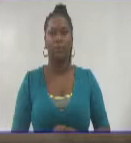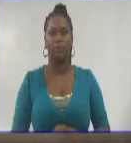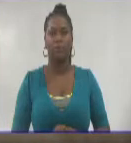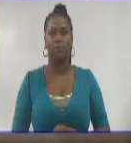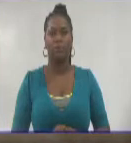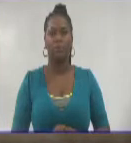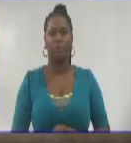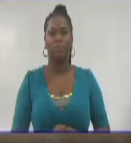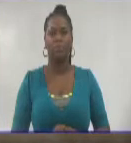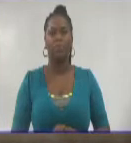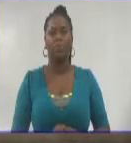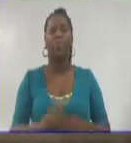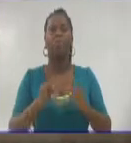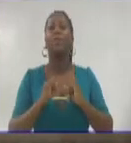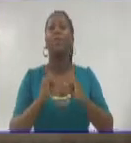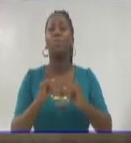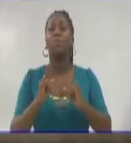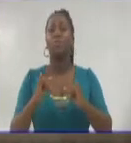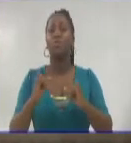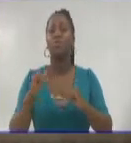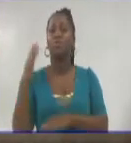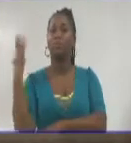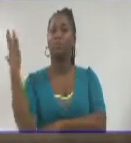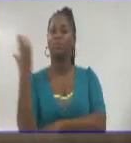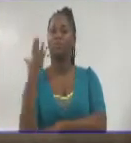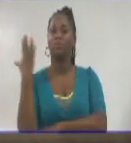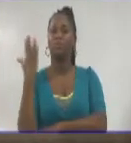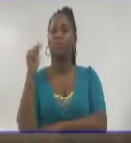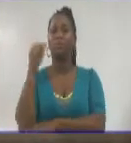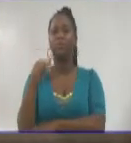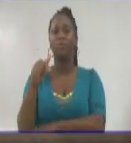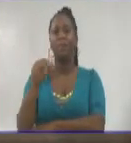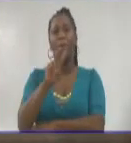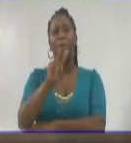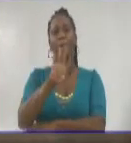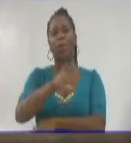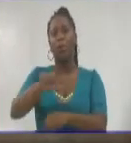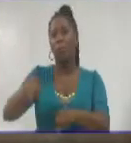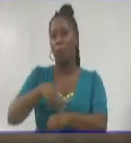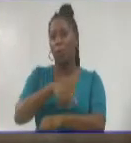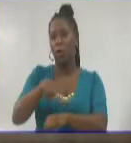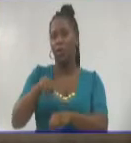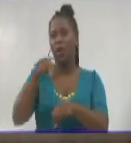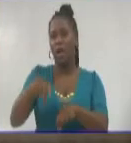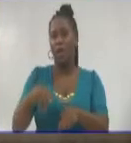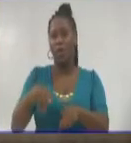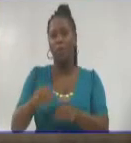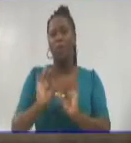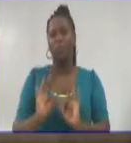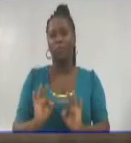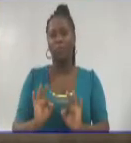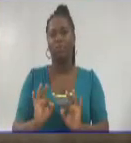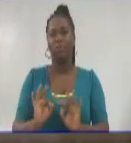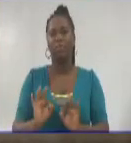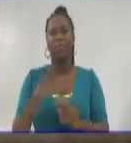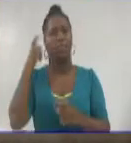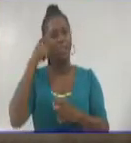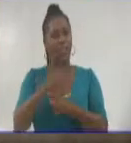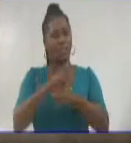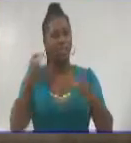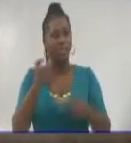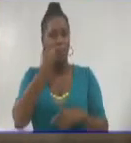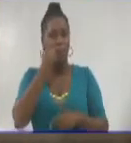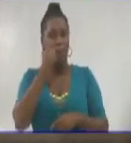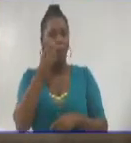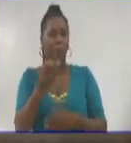Y para conocer el pronóstico del tiempo en nuestro territorio para las próximas 24 horas, hoy se encuentra con nosotros el máster en ciencias Enrique